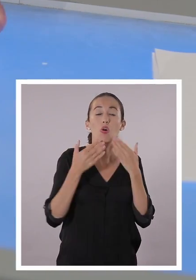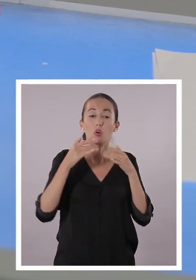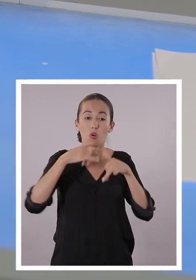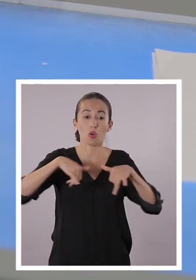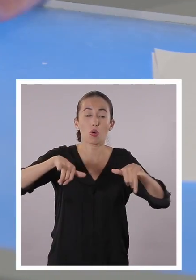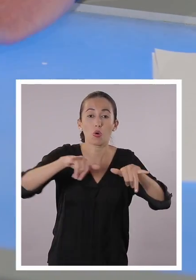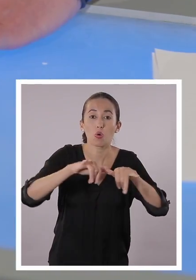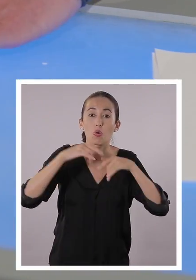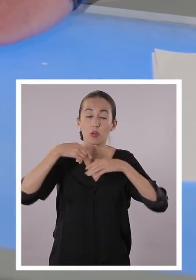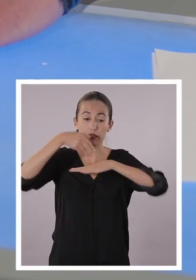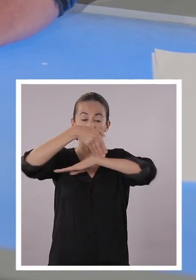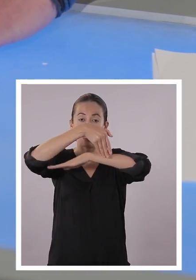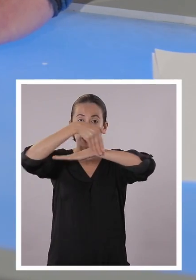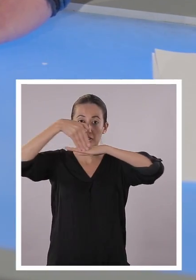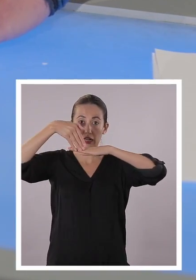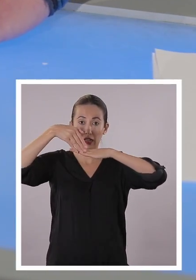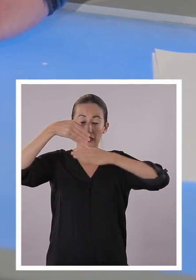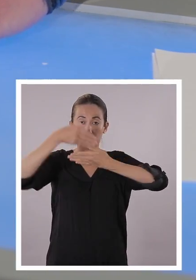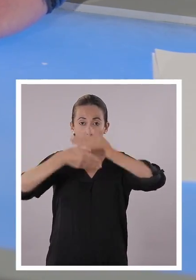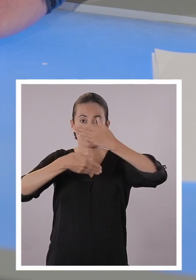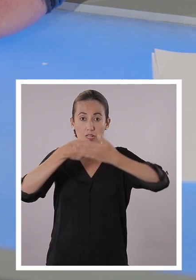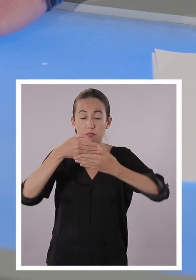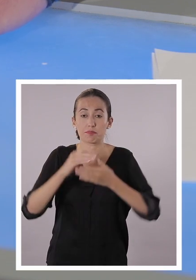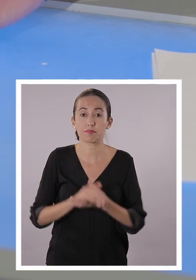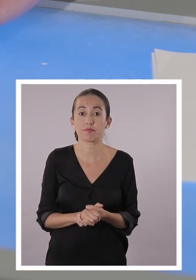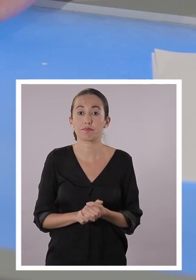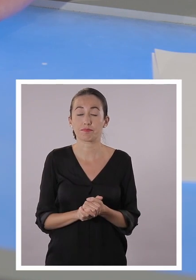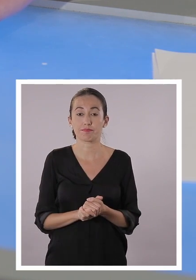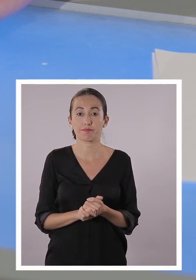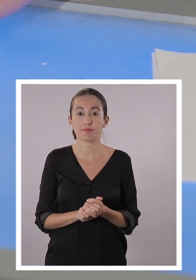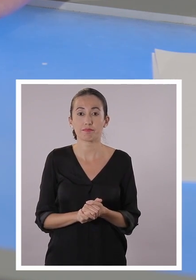Es decir, trajo aquí una línea recta automáticamente.